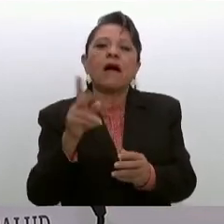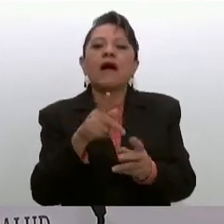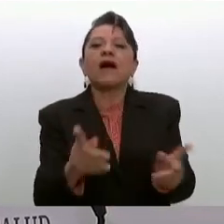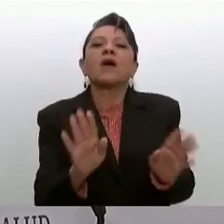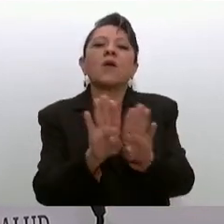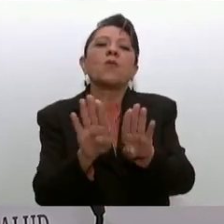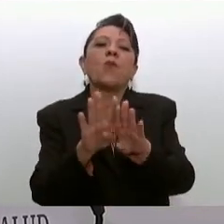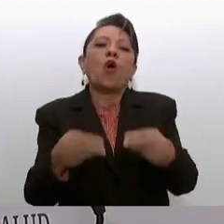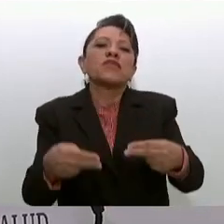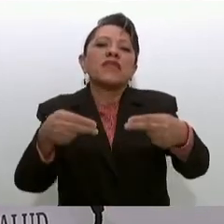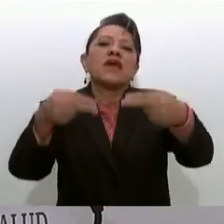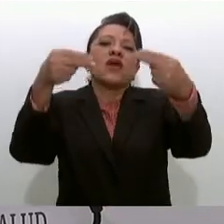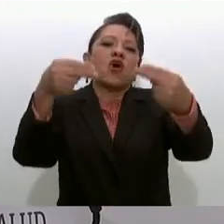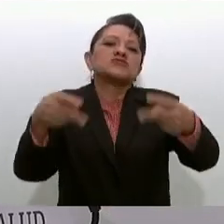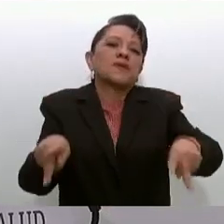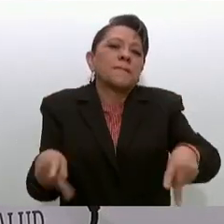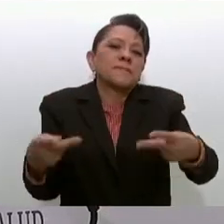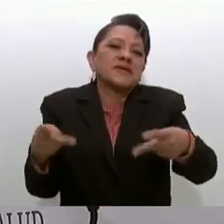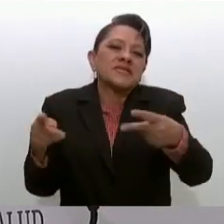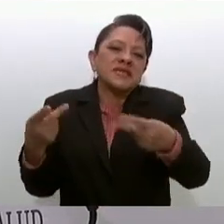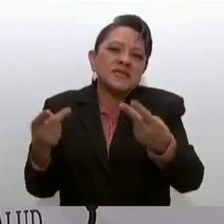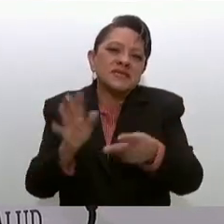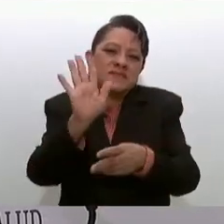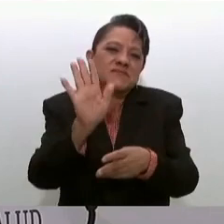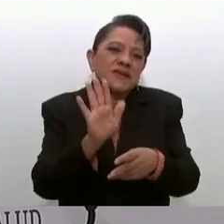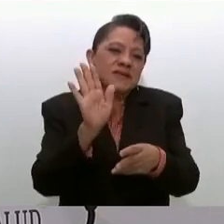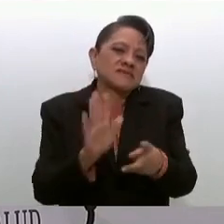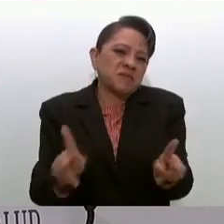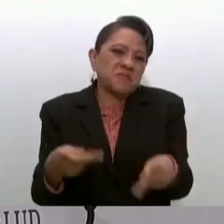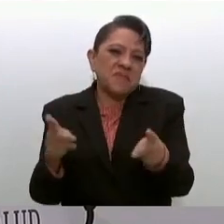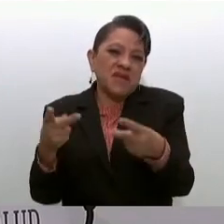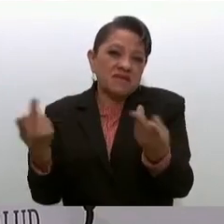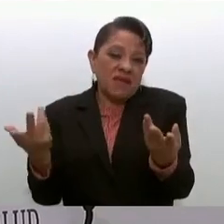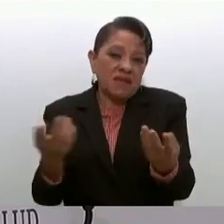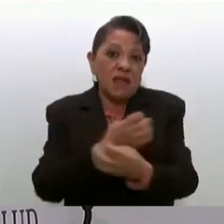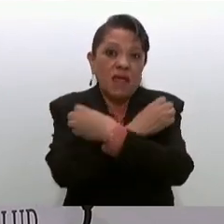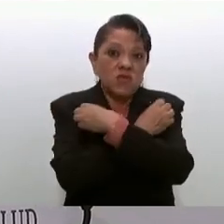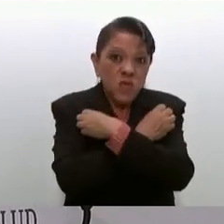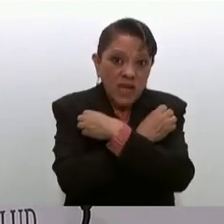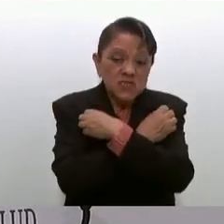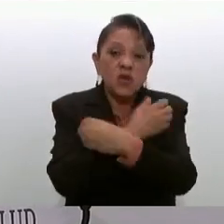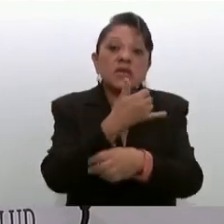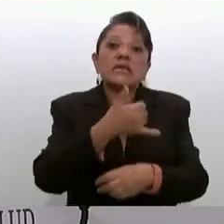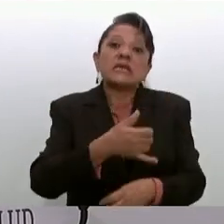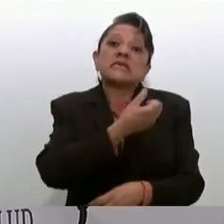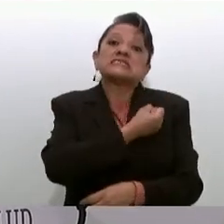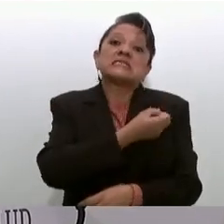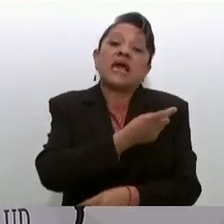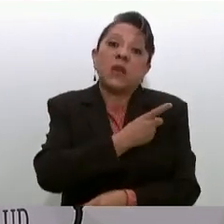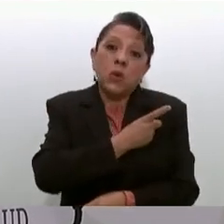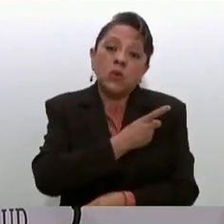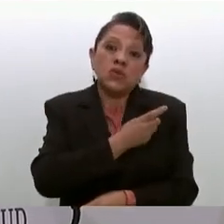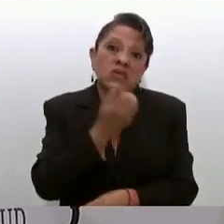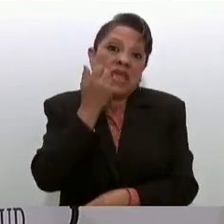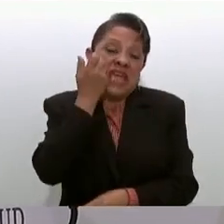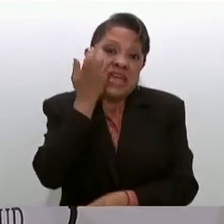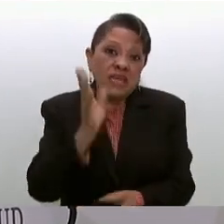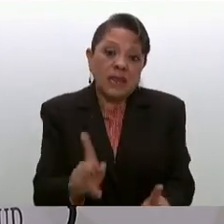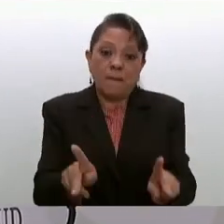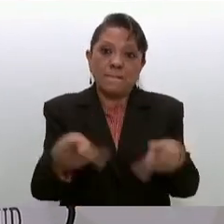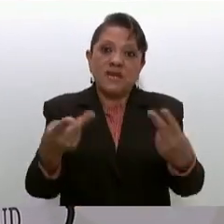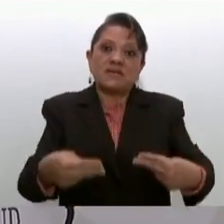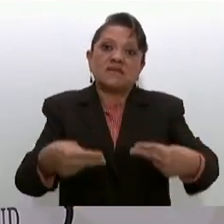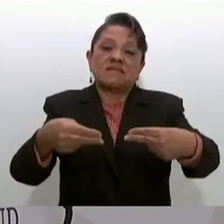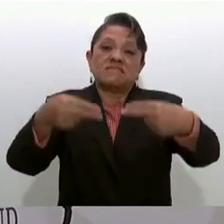como si fuese una mercancía de educación y la salud para que